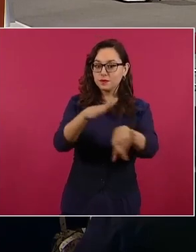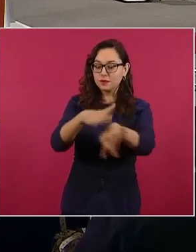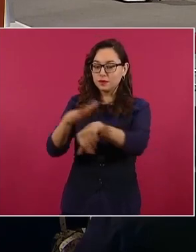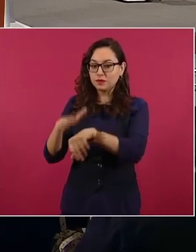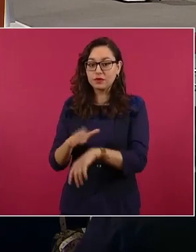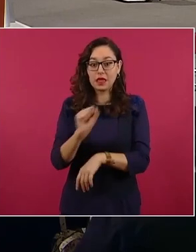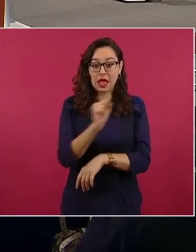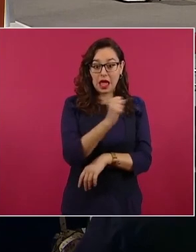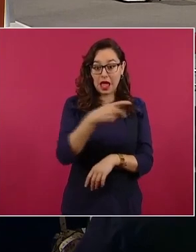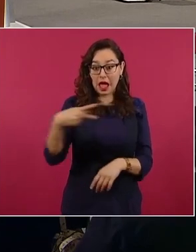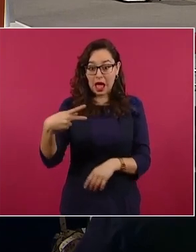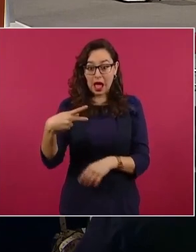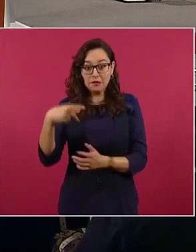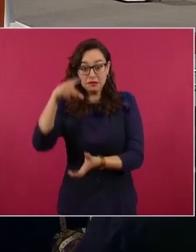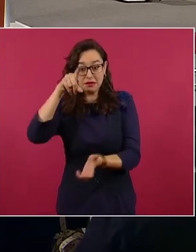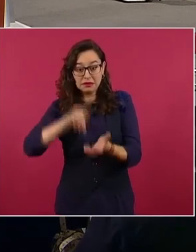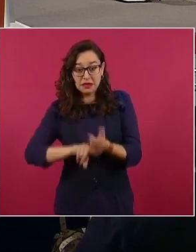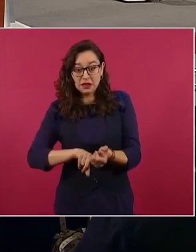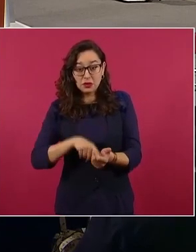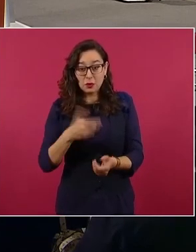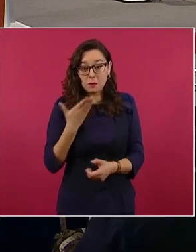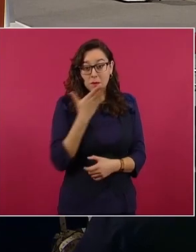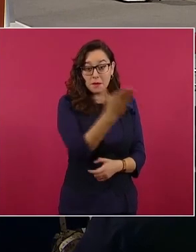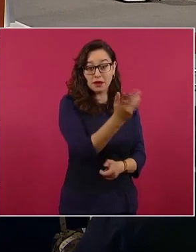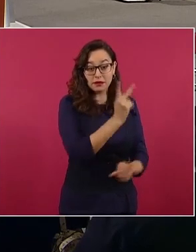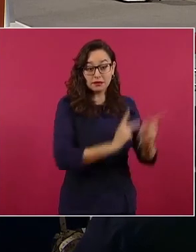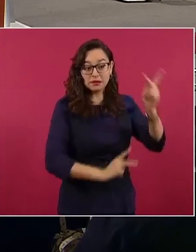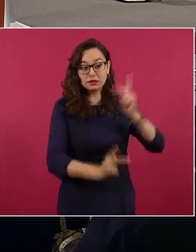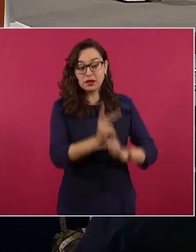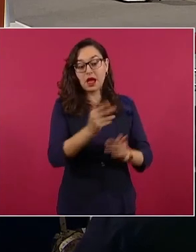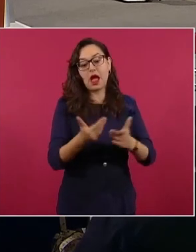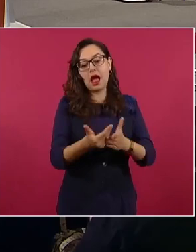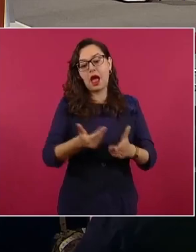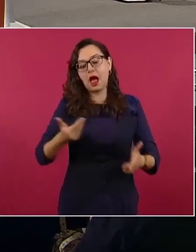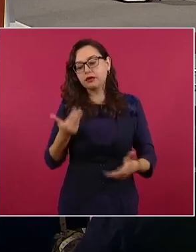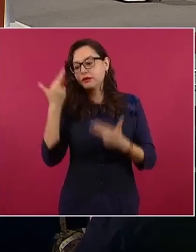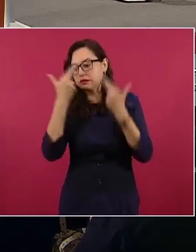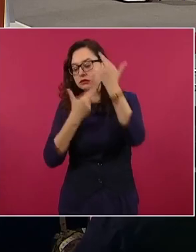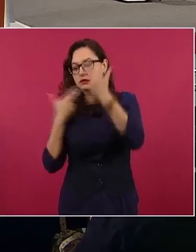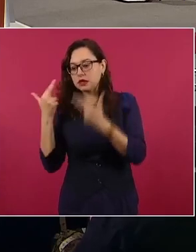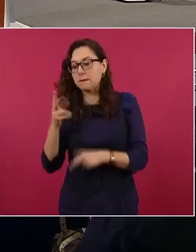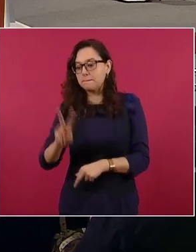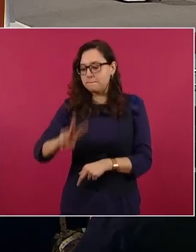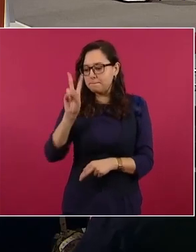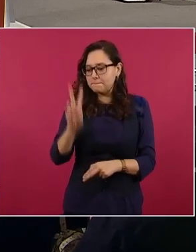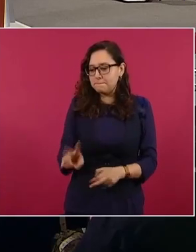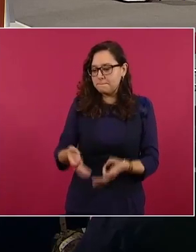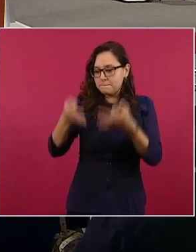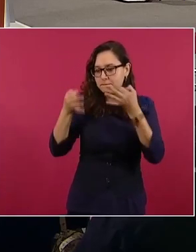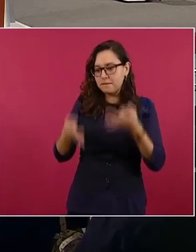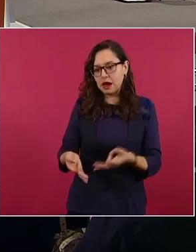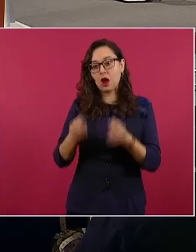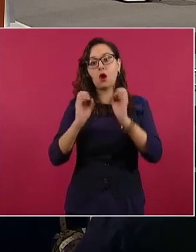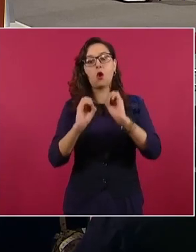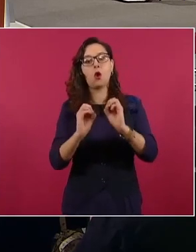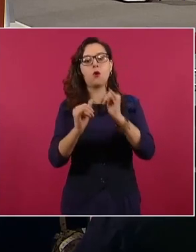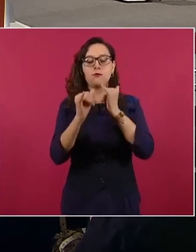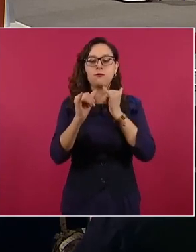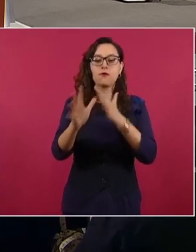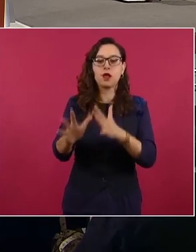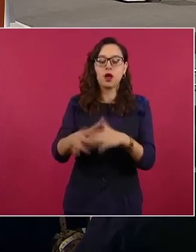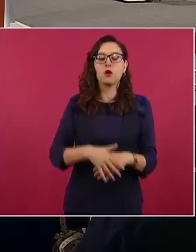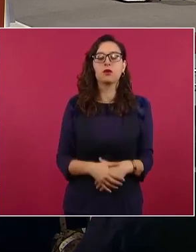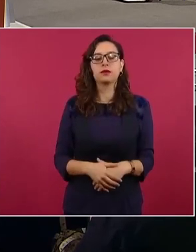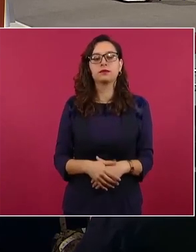tengan el visto bueno de la Conducep y que no se traten de este tipo de fraudes. Informar del operativo Cero Impunidad en